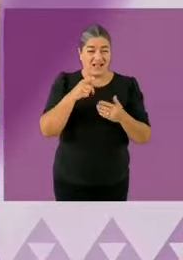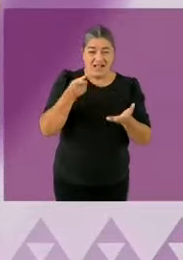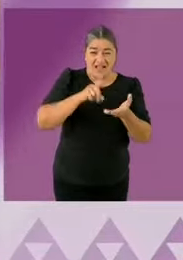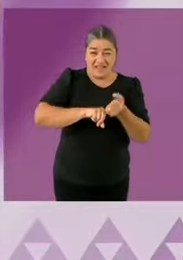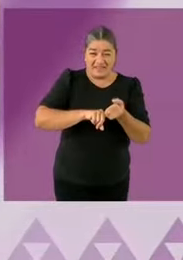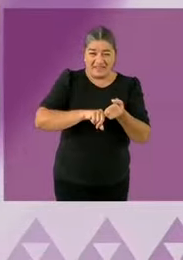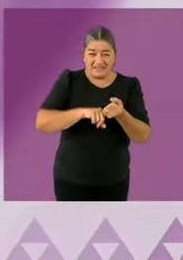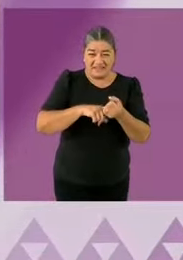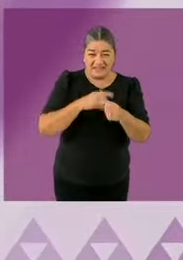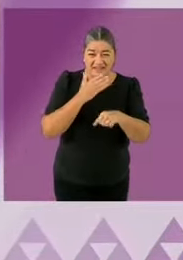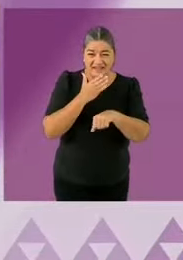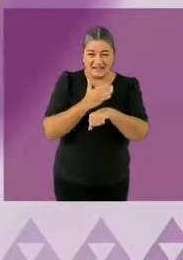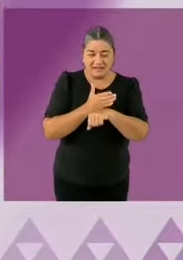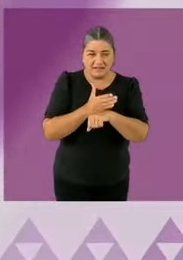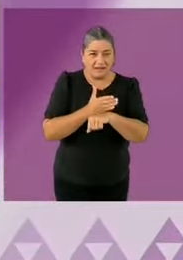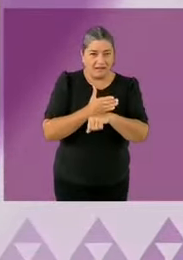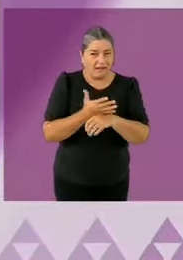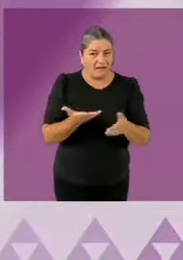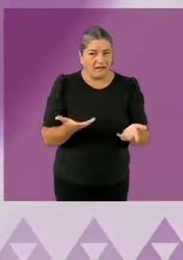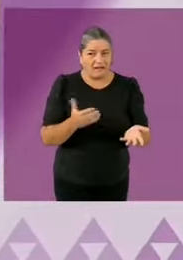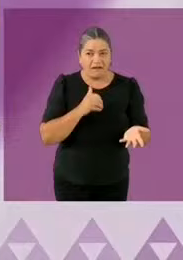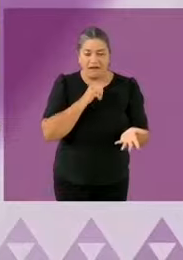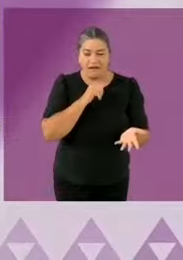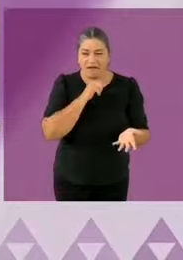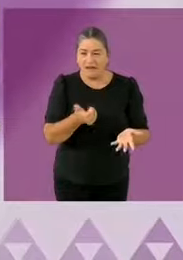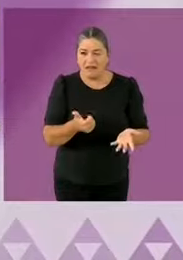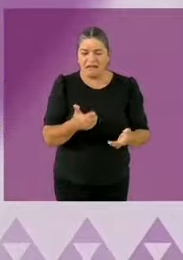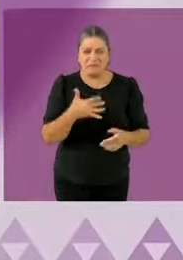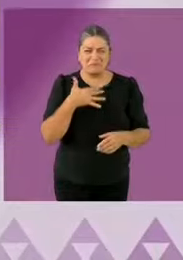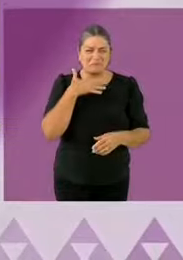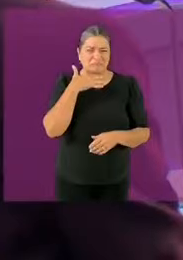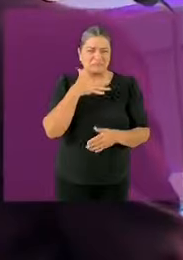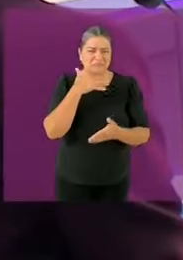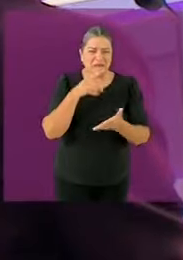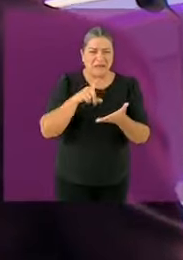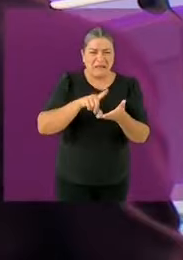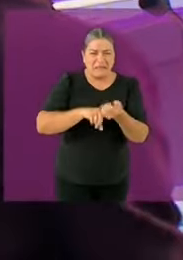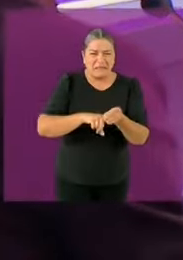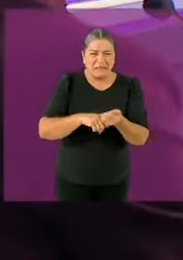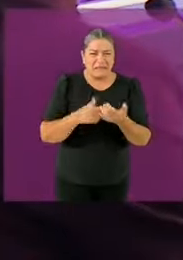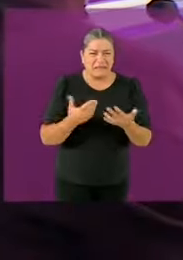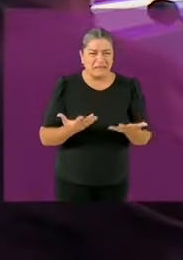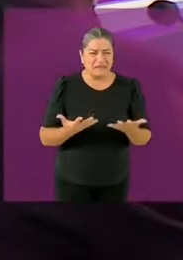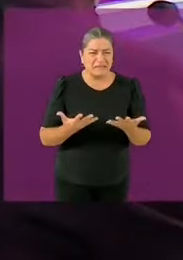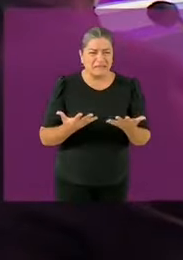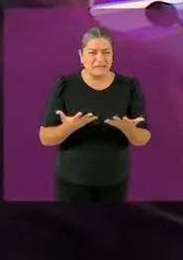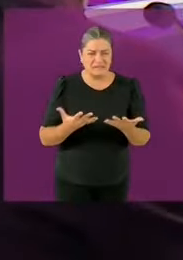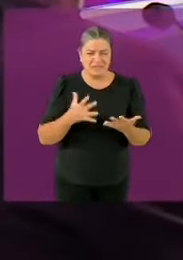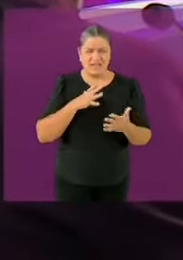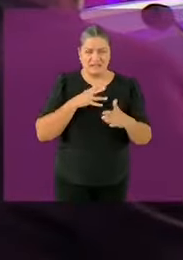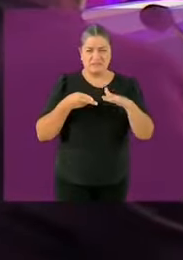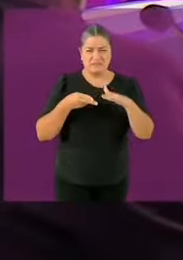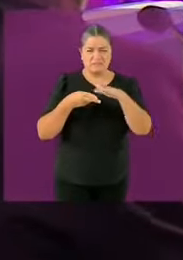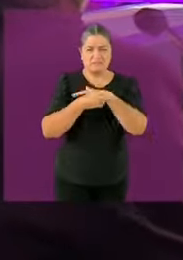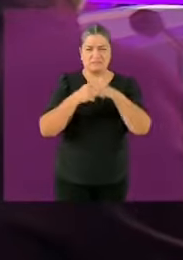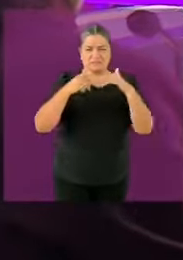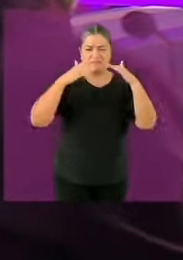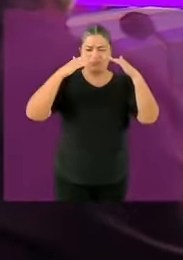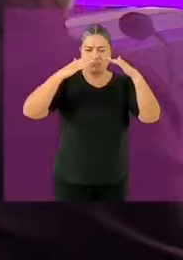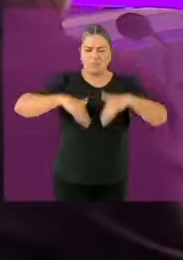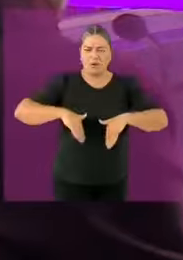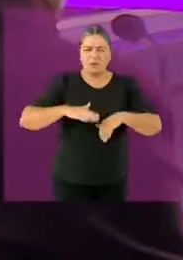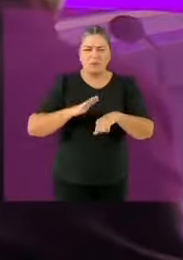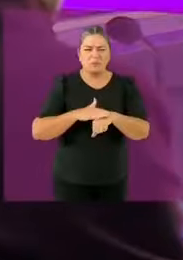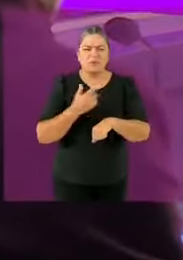raíz fue el mantenimiento y era tu responsabilidad aunque lo niegues. Eso se llama negligencia